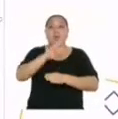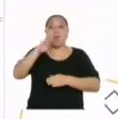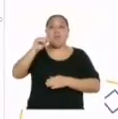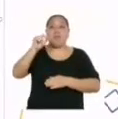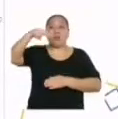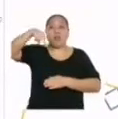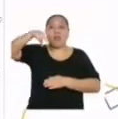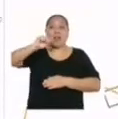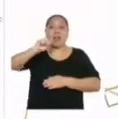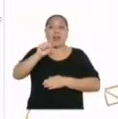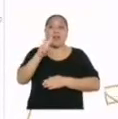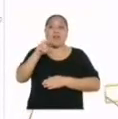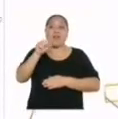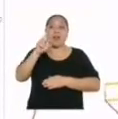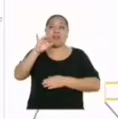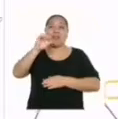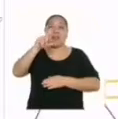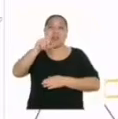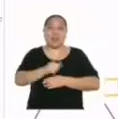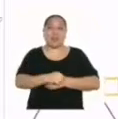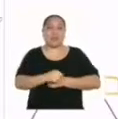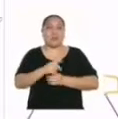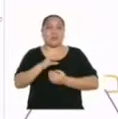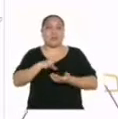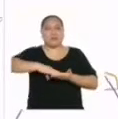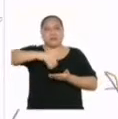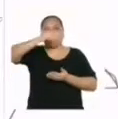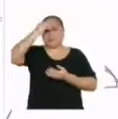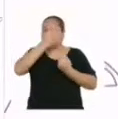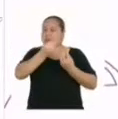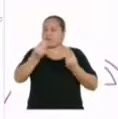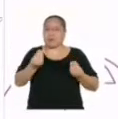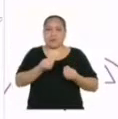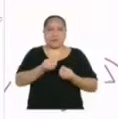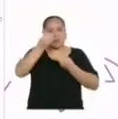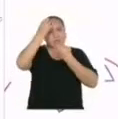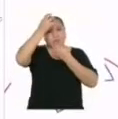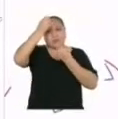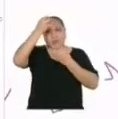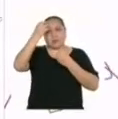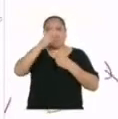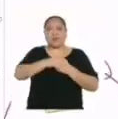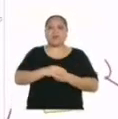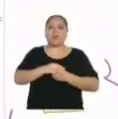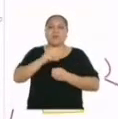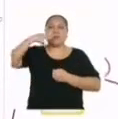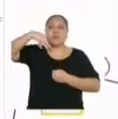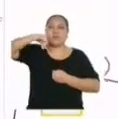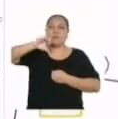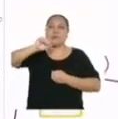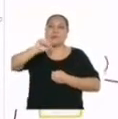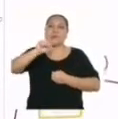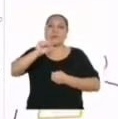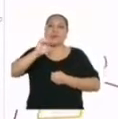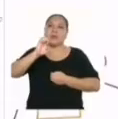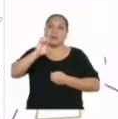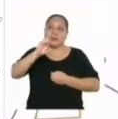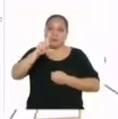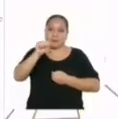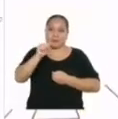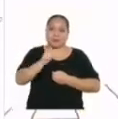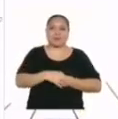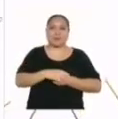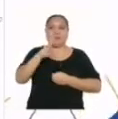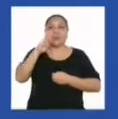datos interesantes sobre la mártir de la patria Micaela Bastidas. Le voy a dar me gusta a esta nueva